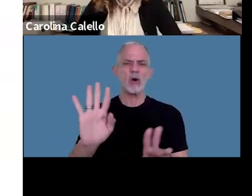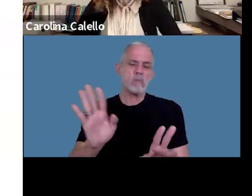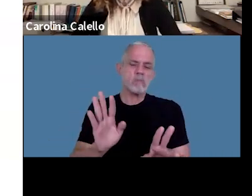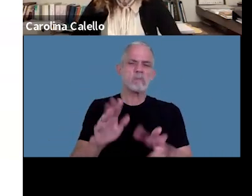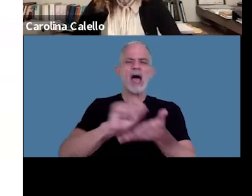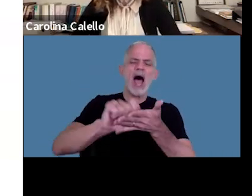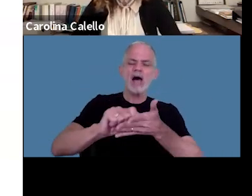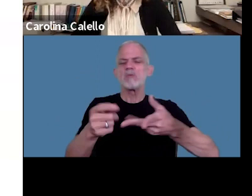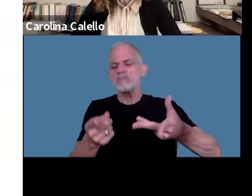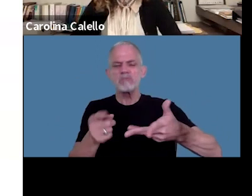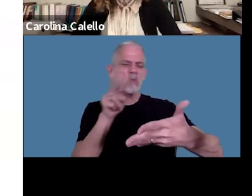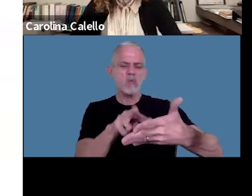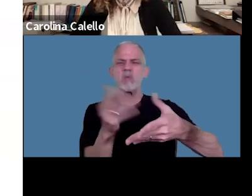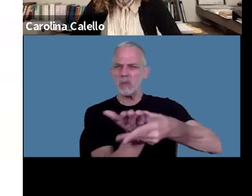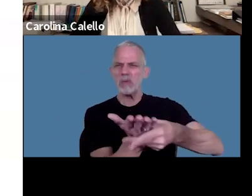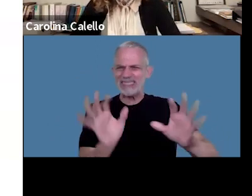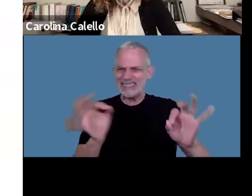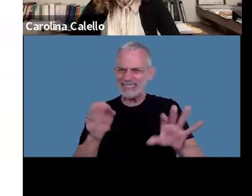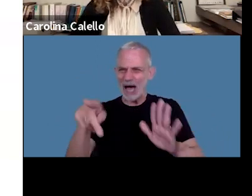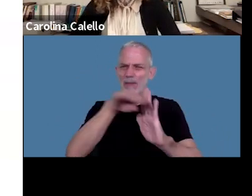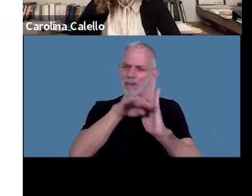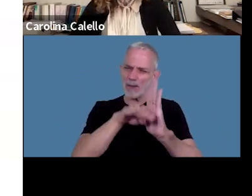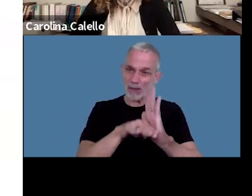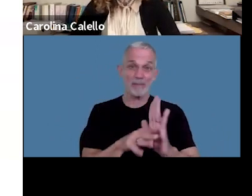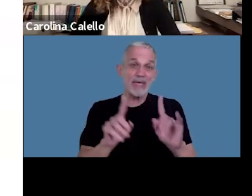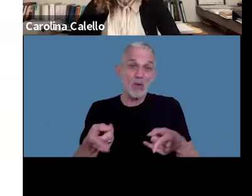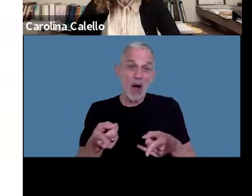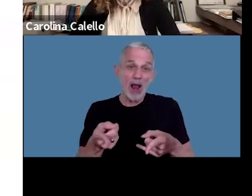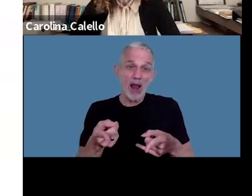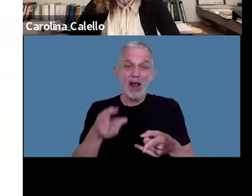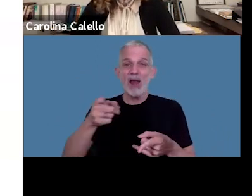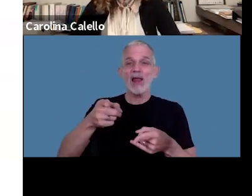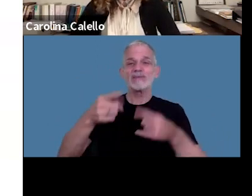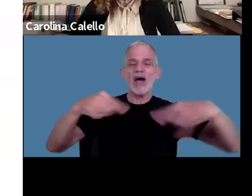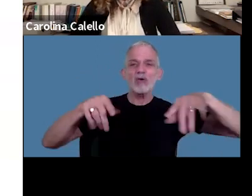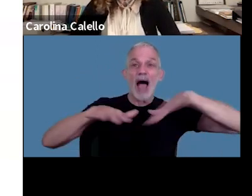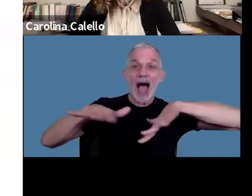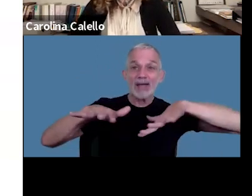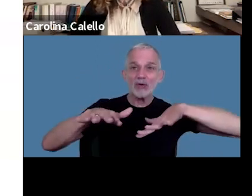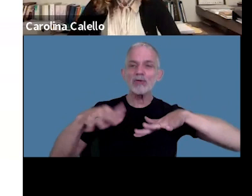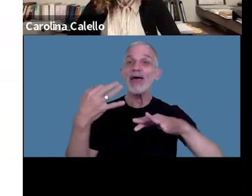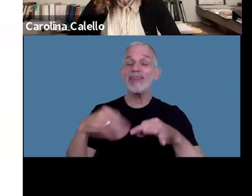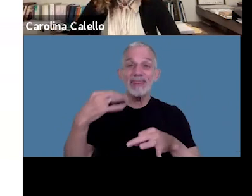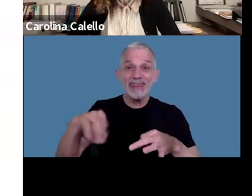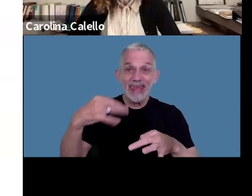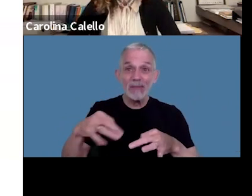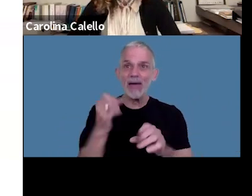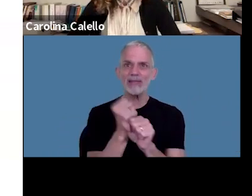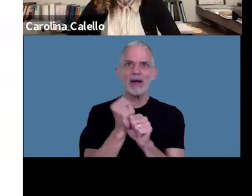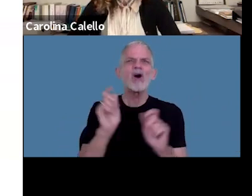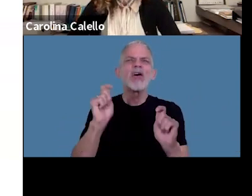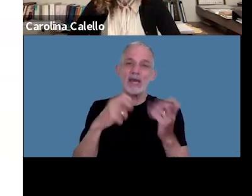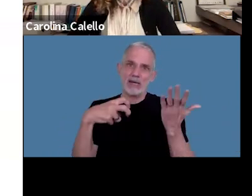acto se corre vista y todo lo que ya sabemos en definitiva esos actos se apoyan en la tarea de los